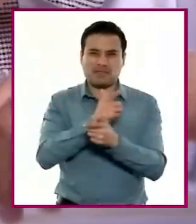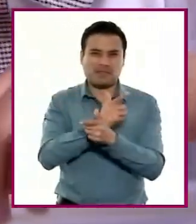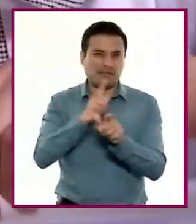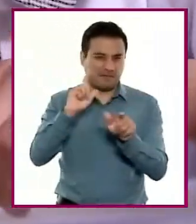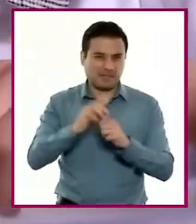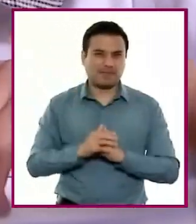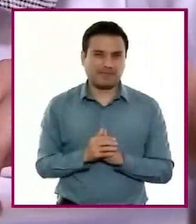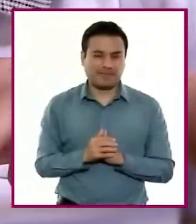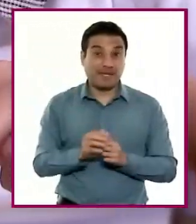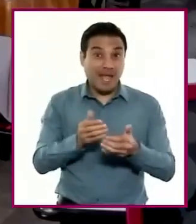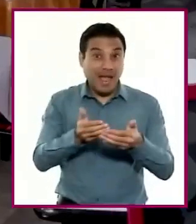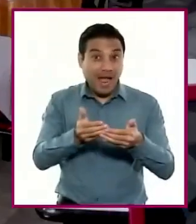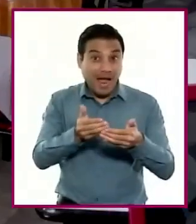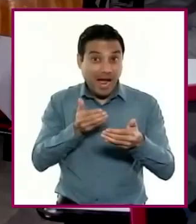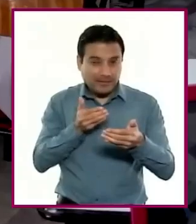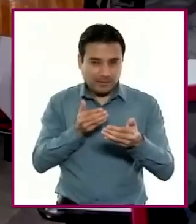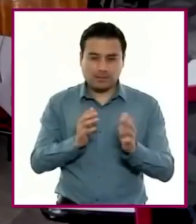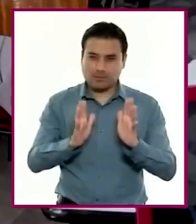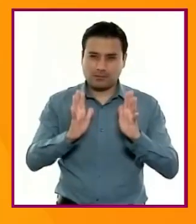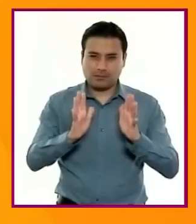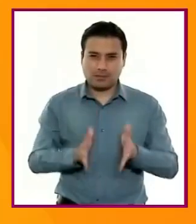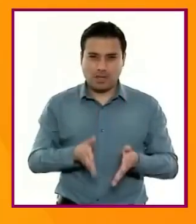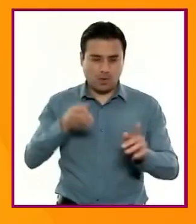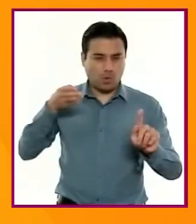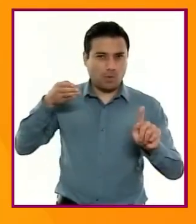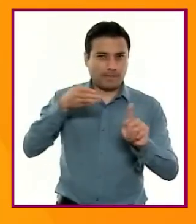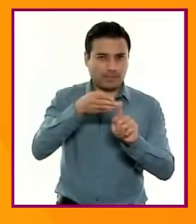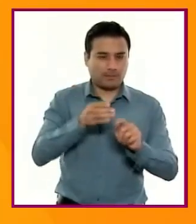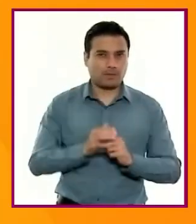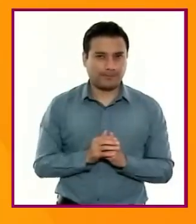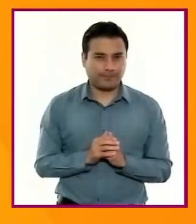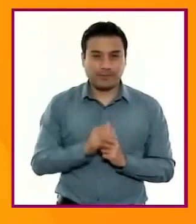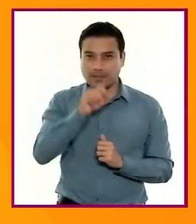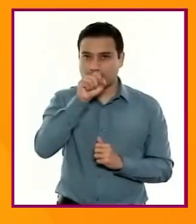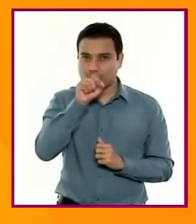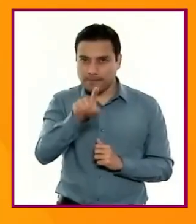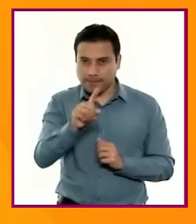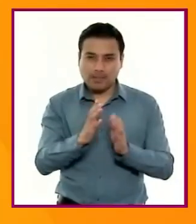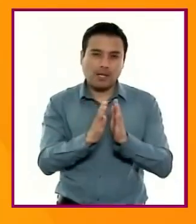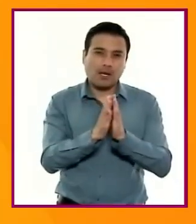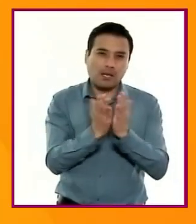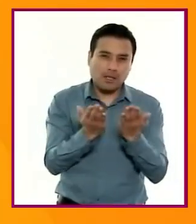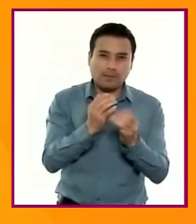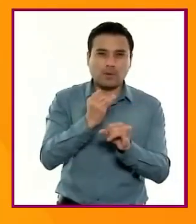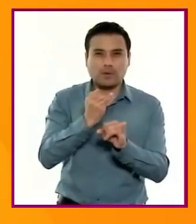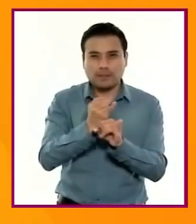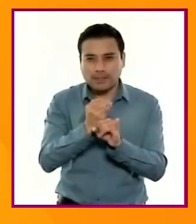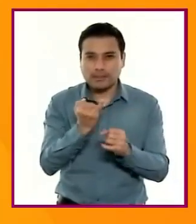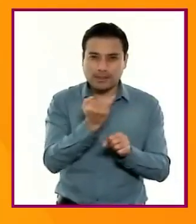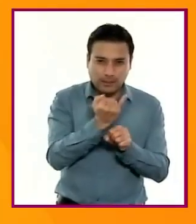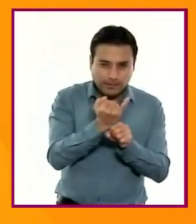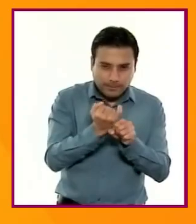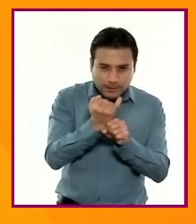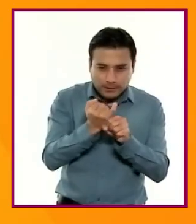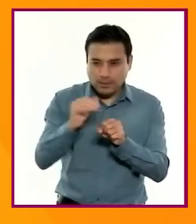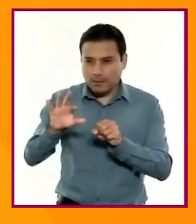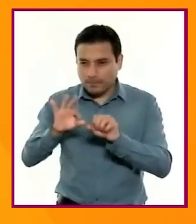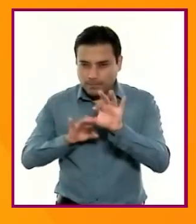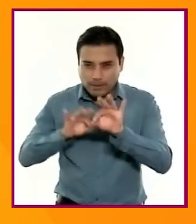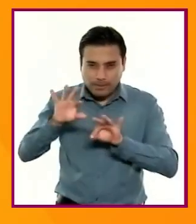hayan previamente establecido propósitos comunicativos, indagado en diversas fuentes, organizado y seleccionando la información,